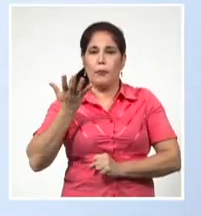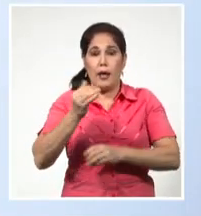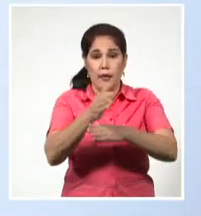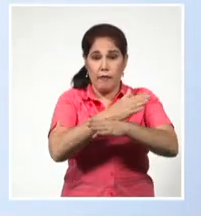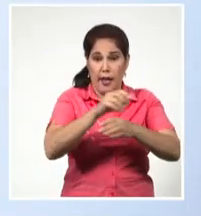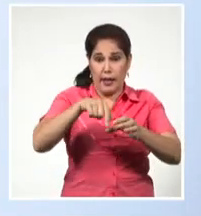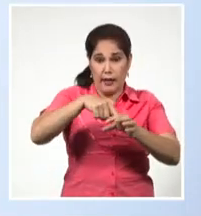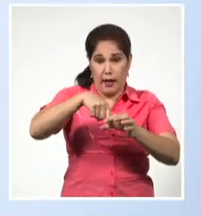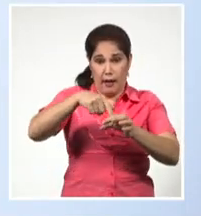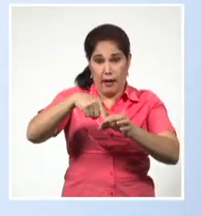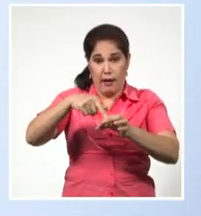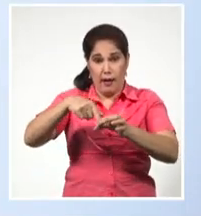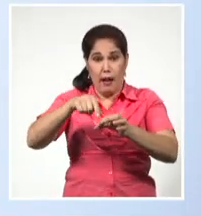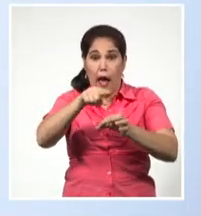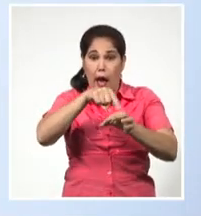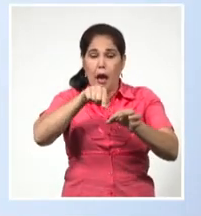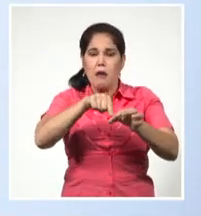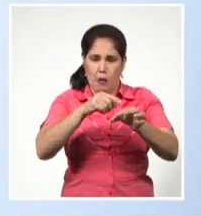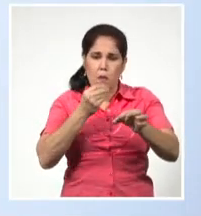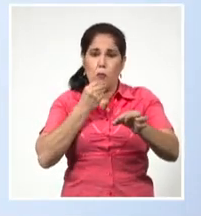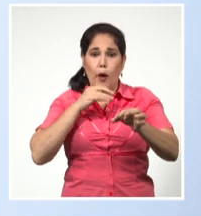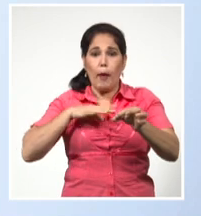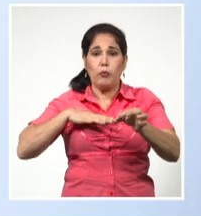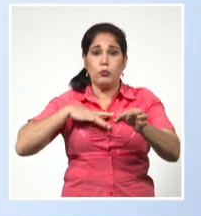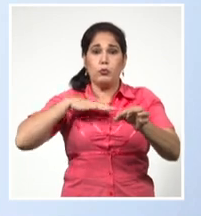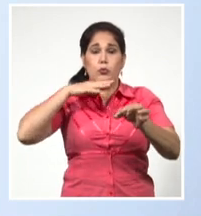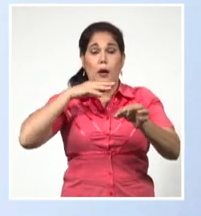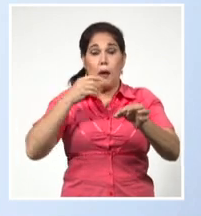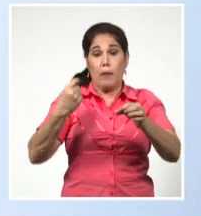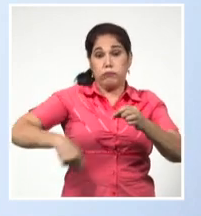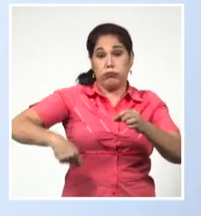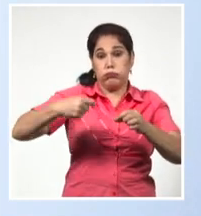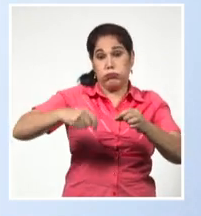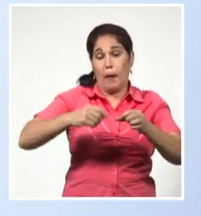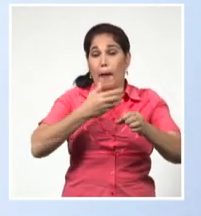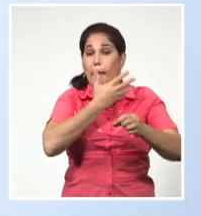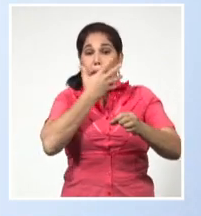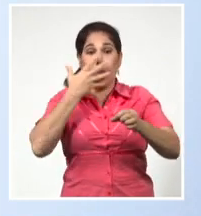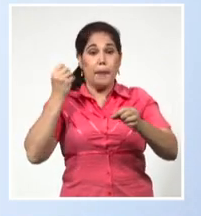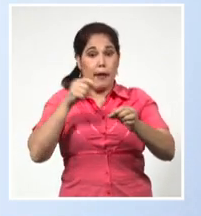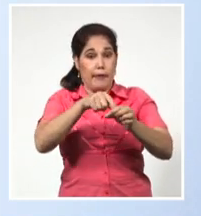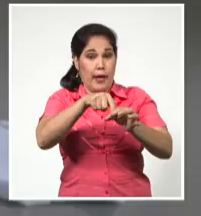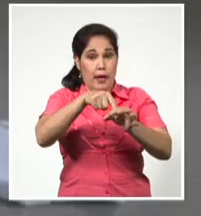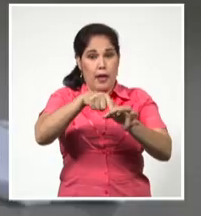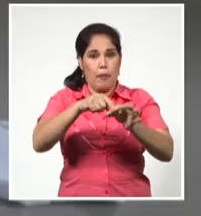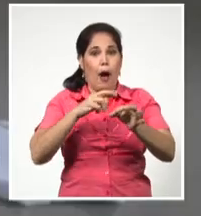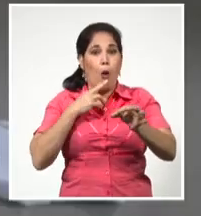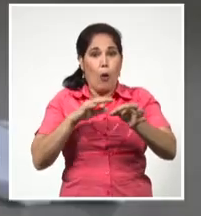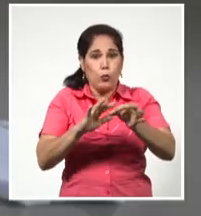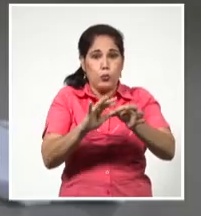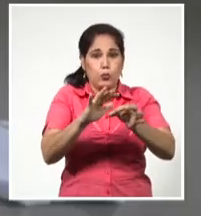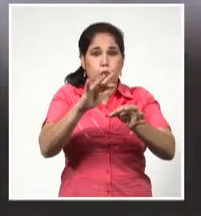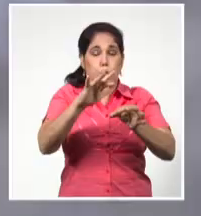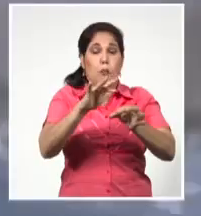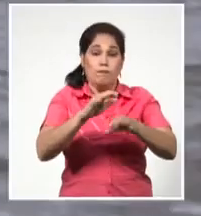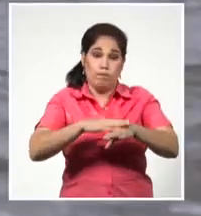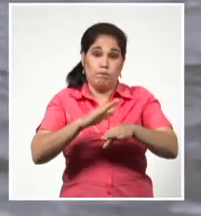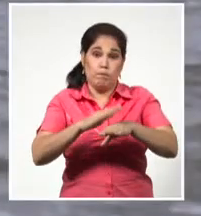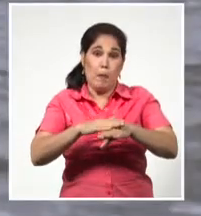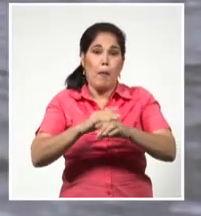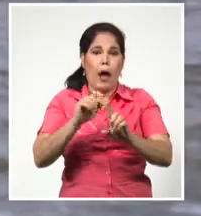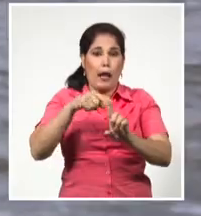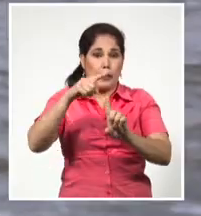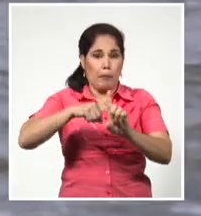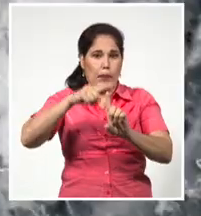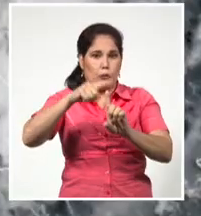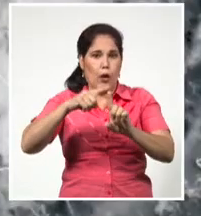el Pacífico. Muchos han tenido que emigrar tras la pérdida de sus territorios sumergidos en el mar debido al aumento de los